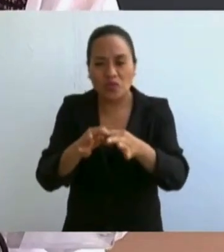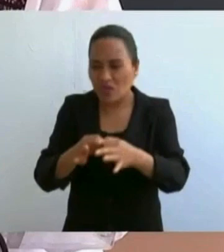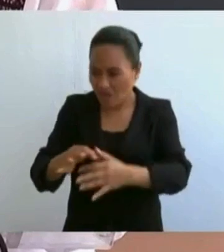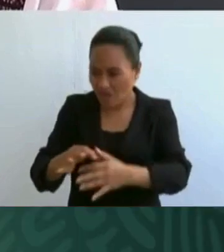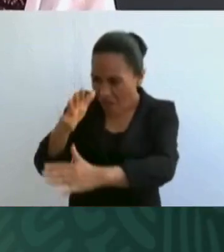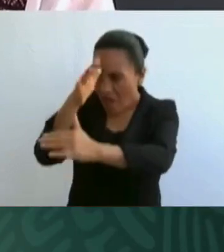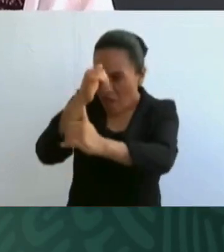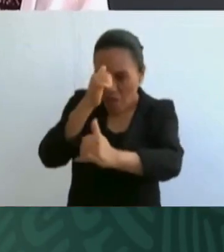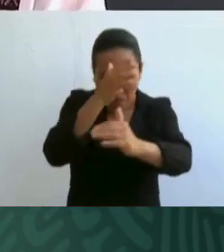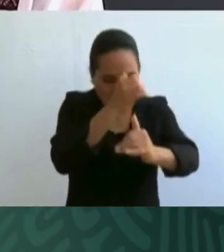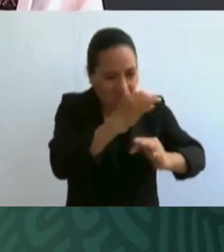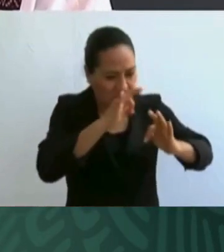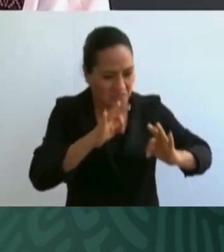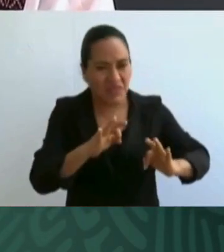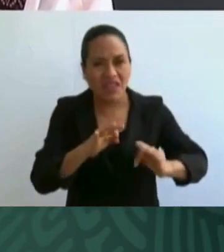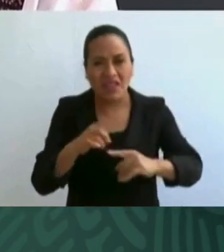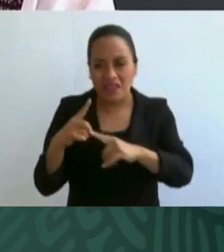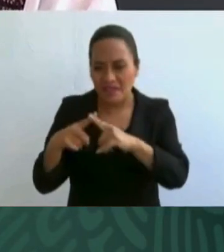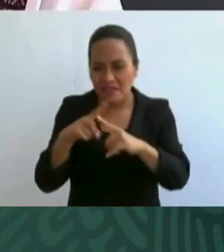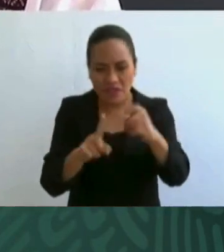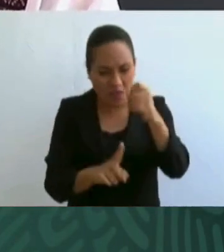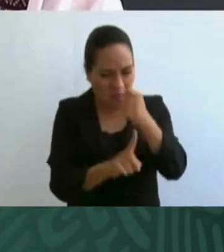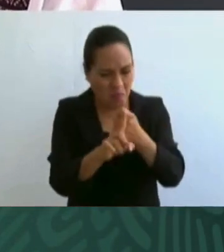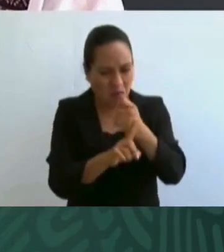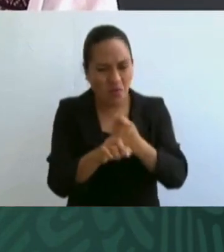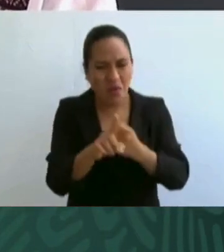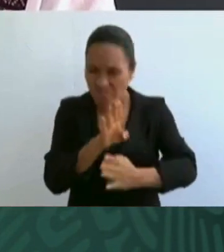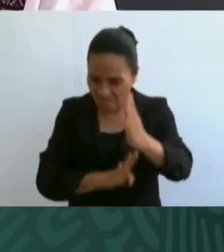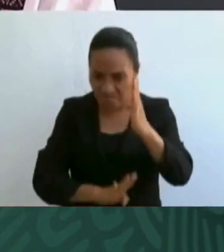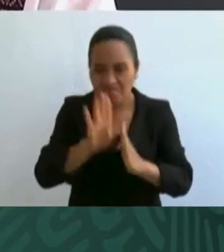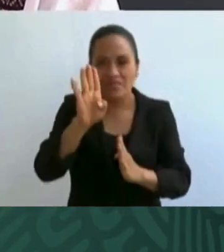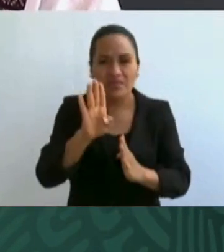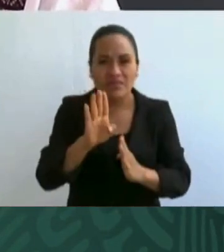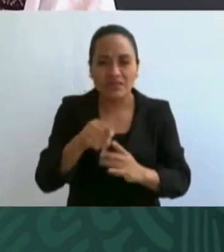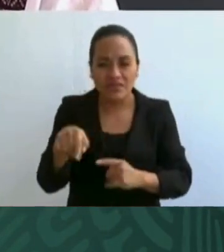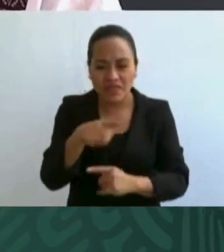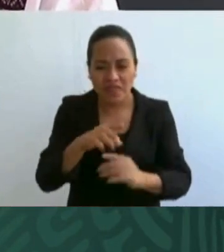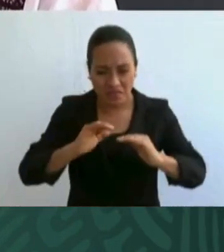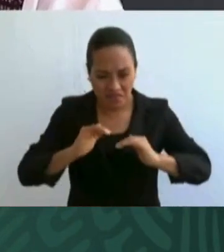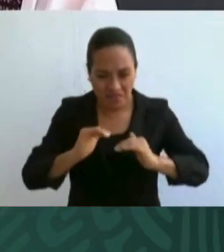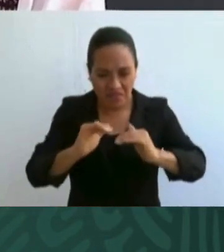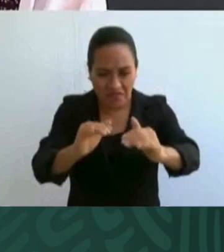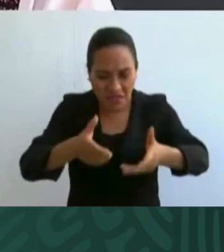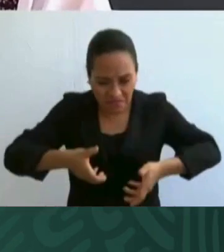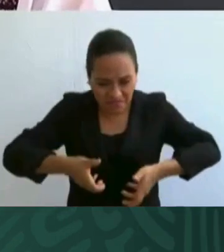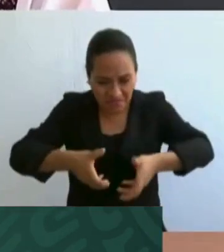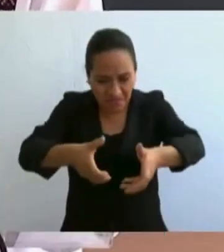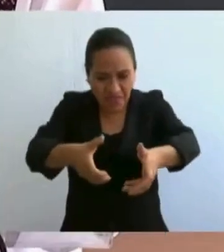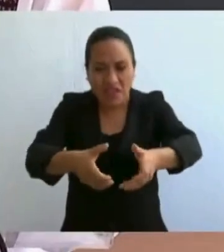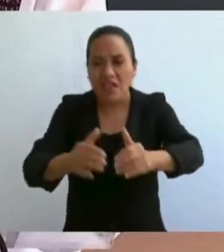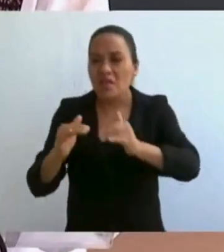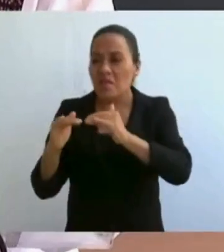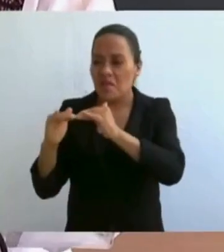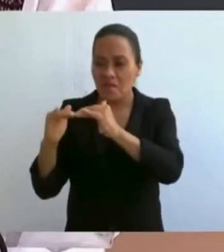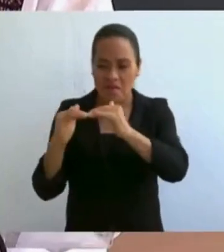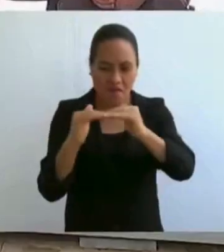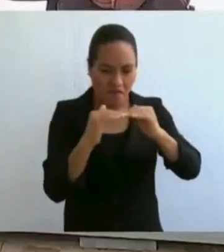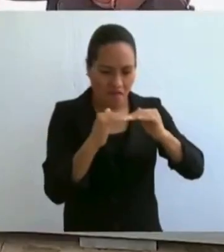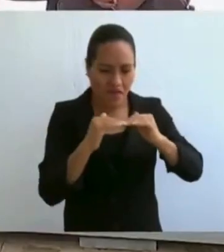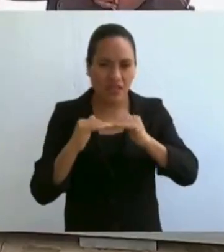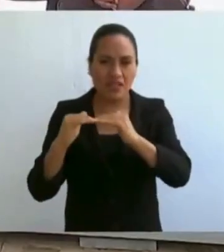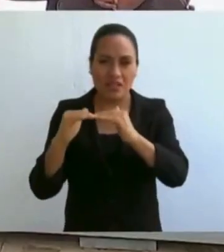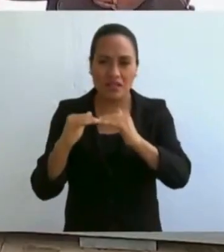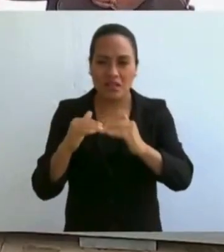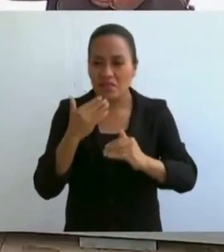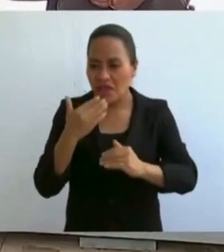para superar las adversidades y para labrarse un camino que los lleve a un futuro más equitativo y con mayores